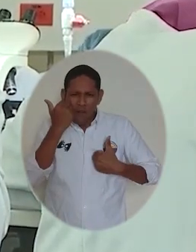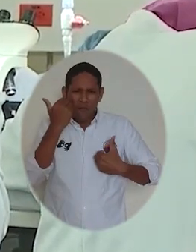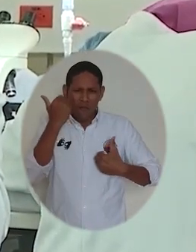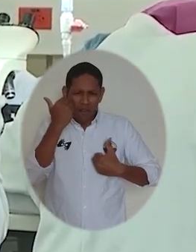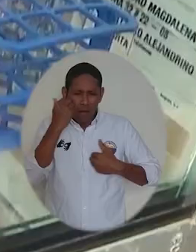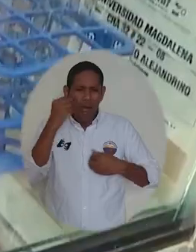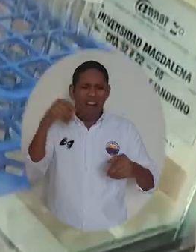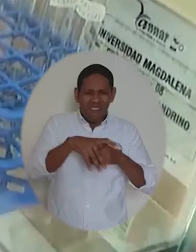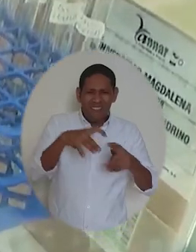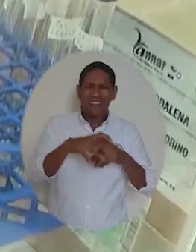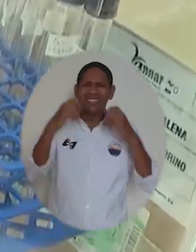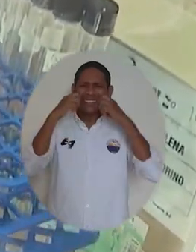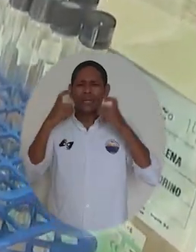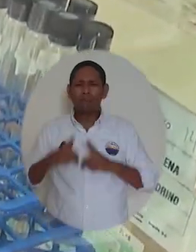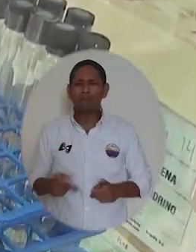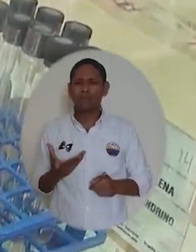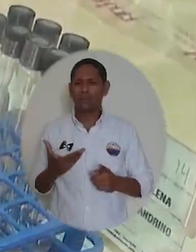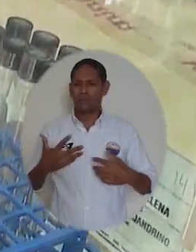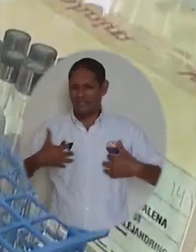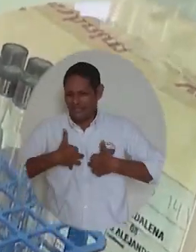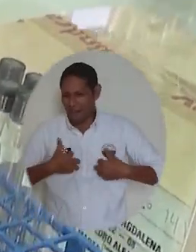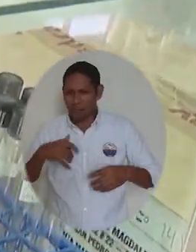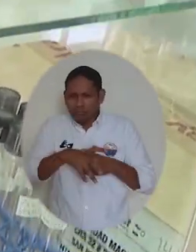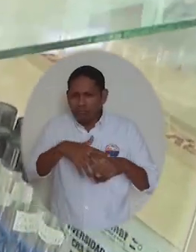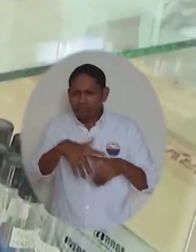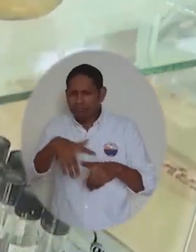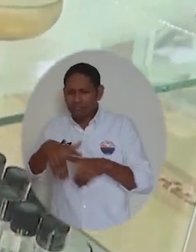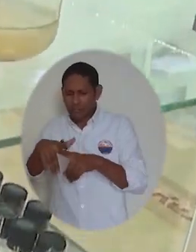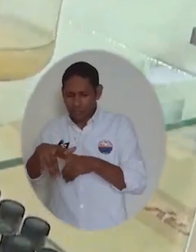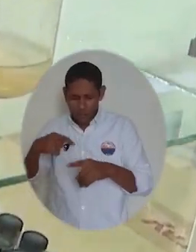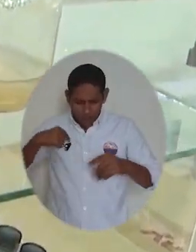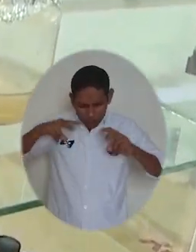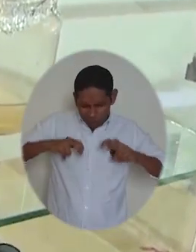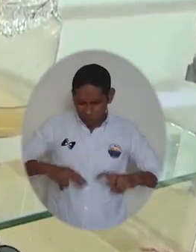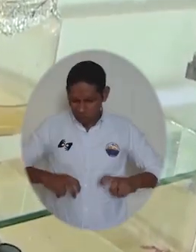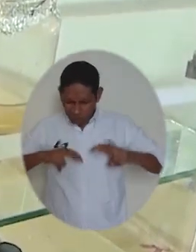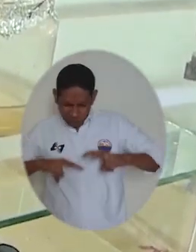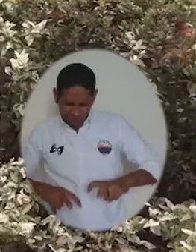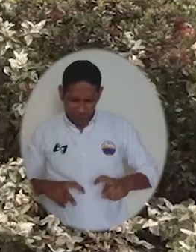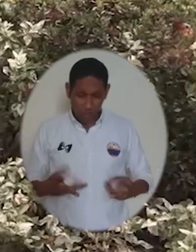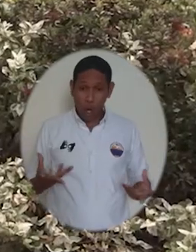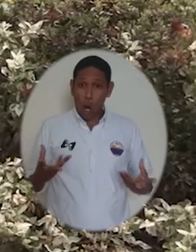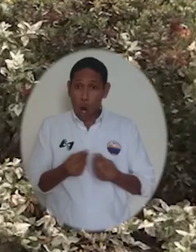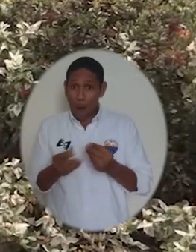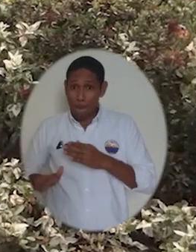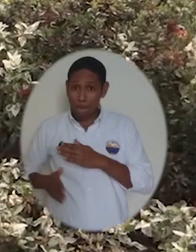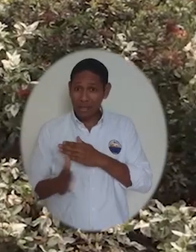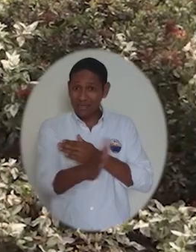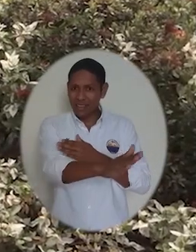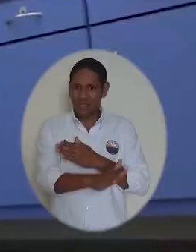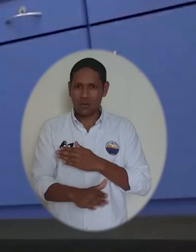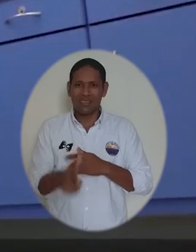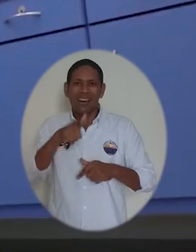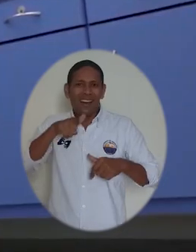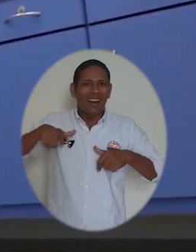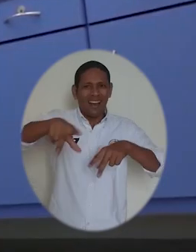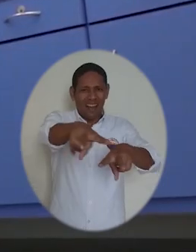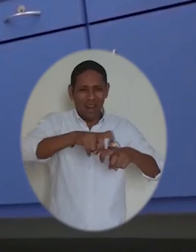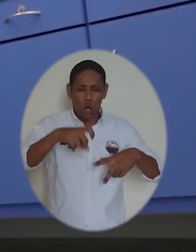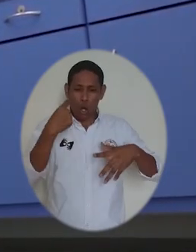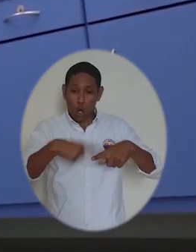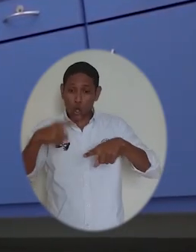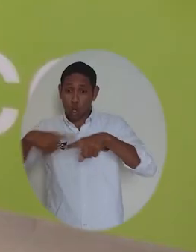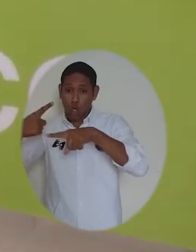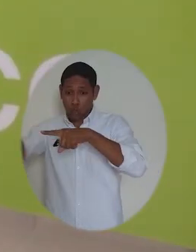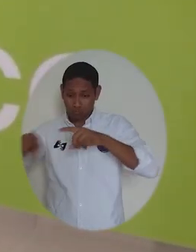patógenos que afectan la salud humana y animal, desarrollar investigaciones que buscan la mejora genética en el sector agrícola, pecuario, acuícola y